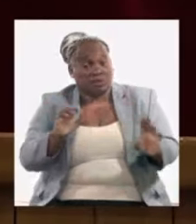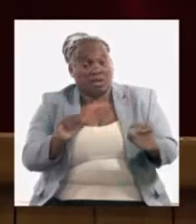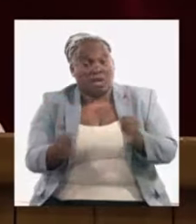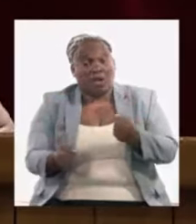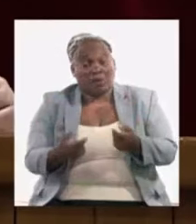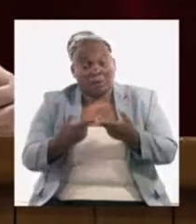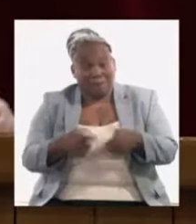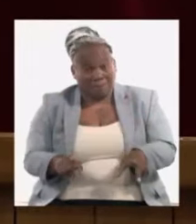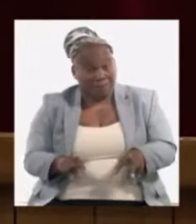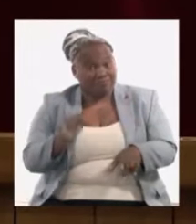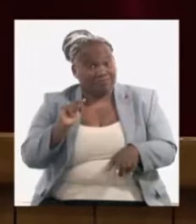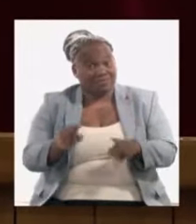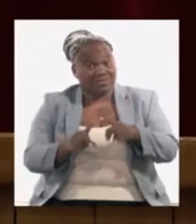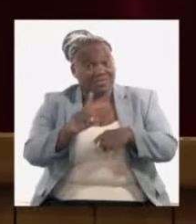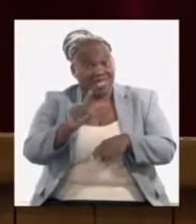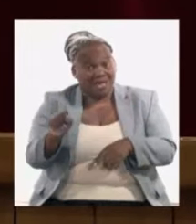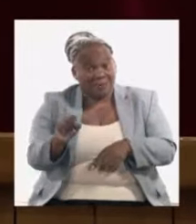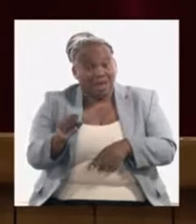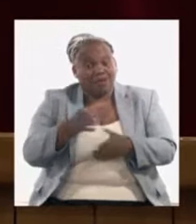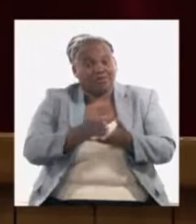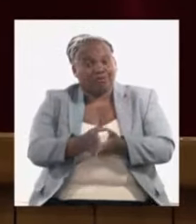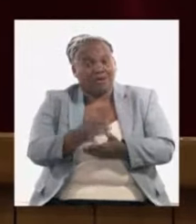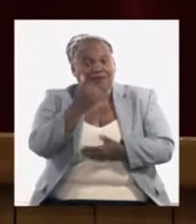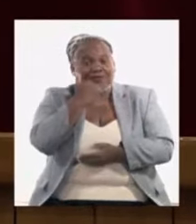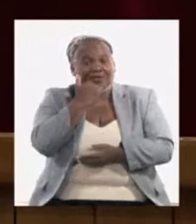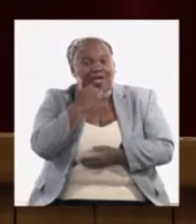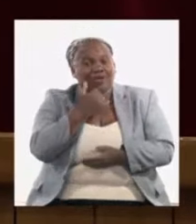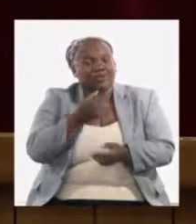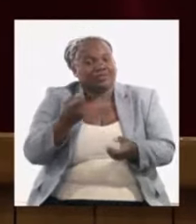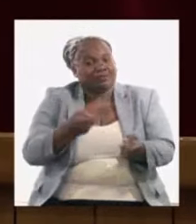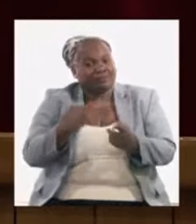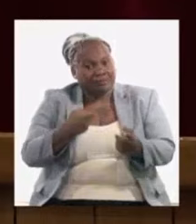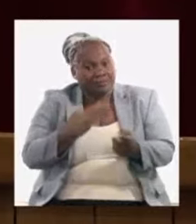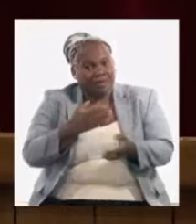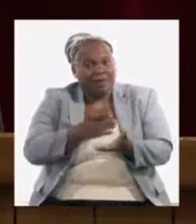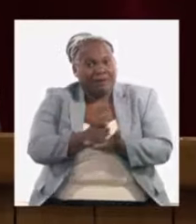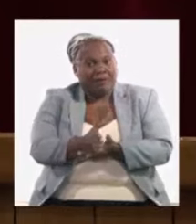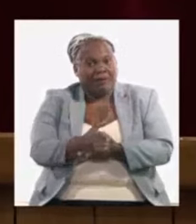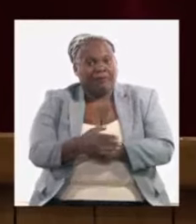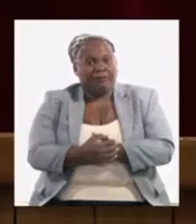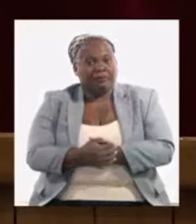pero esto es un tema que nos va a seguir que tenemos que seguir priorizando en el 2024